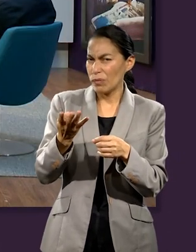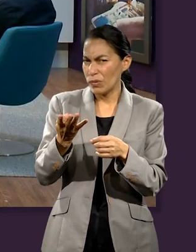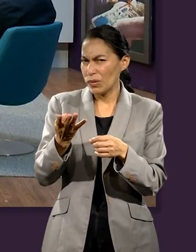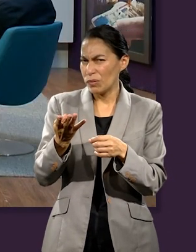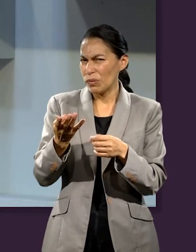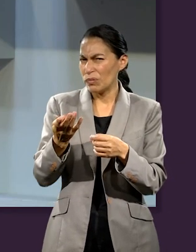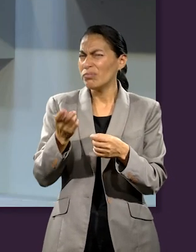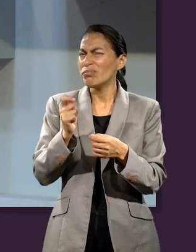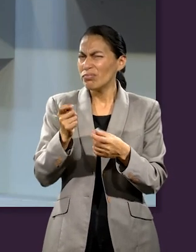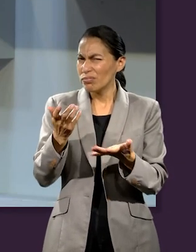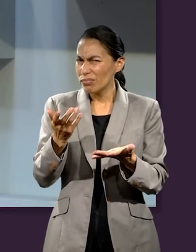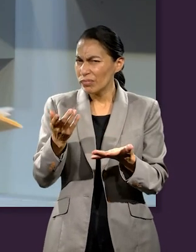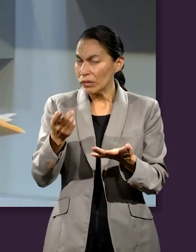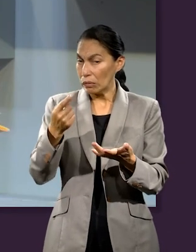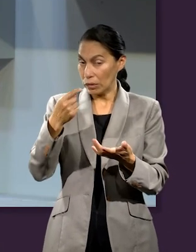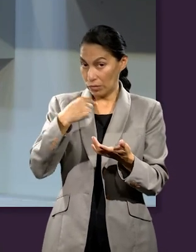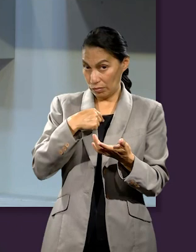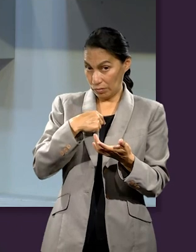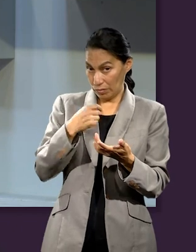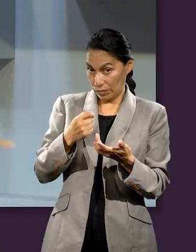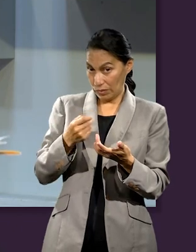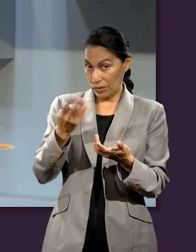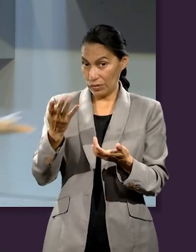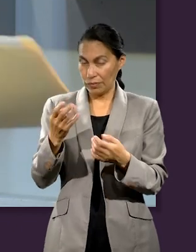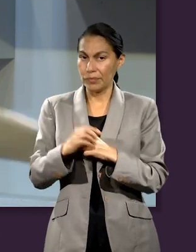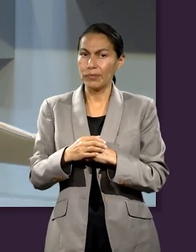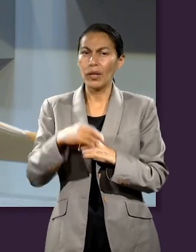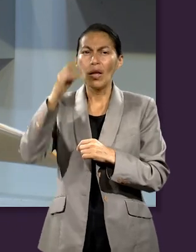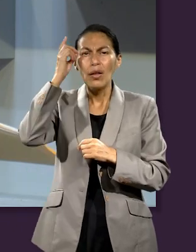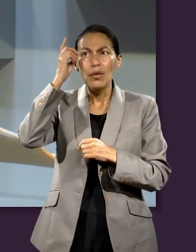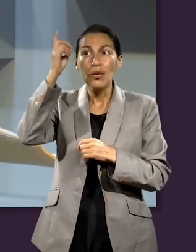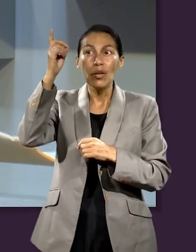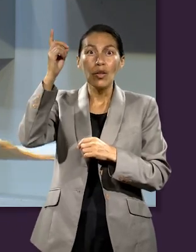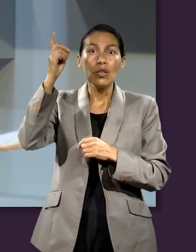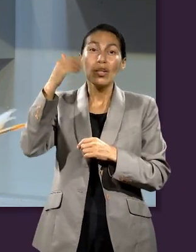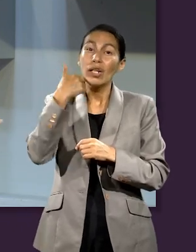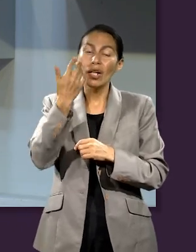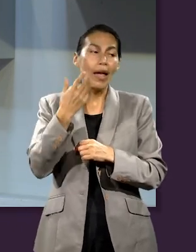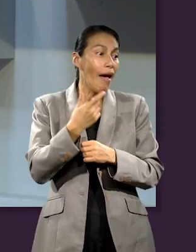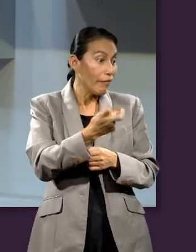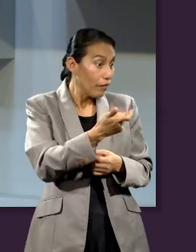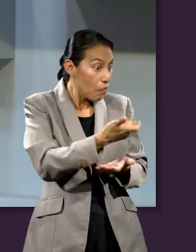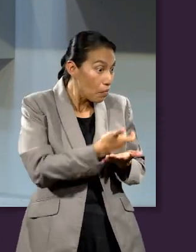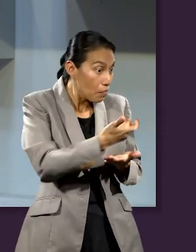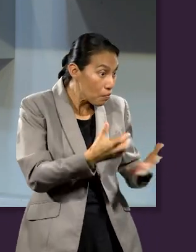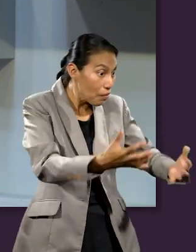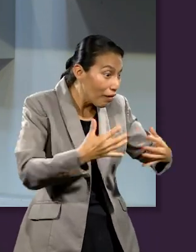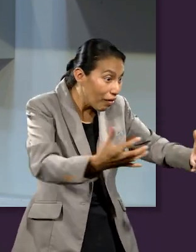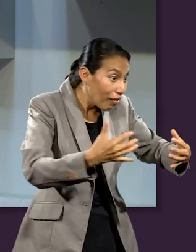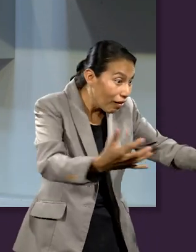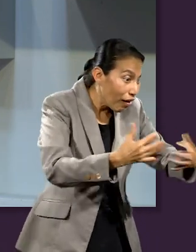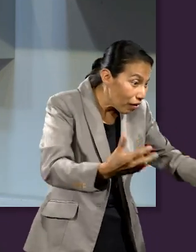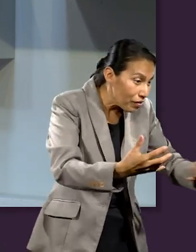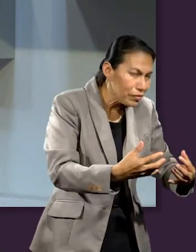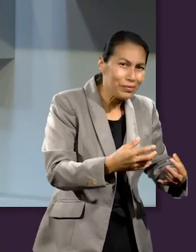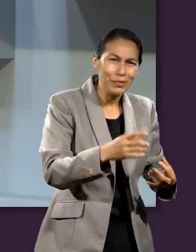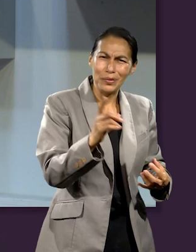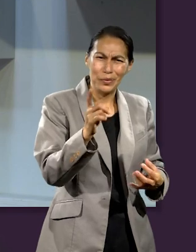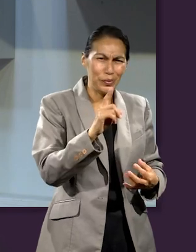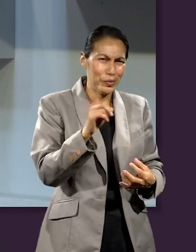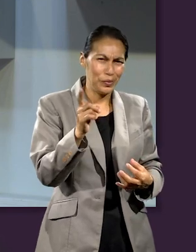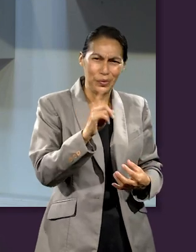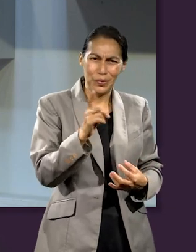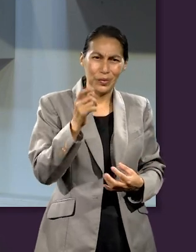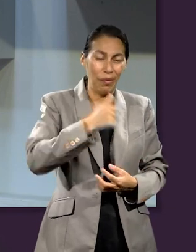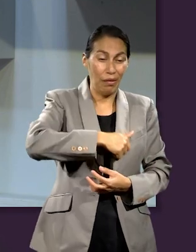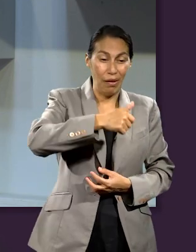mismos. Es decir, Dios no está interesado en dinero o en cosas, sino que la ofrenda representa mi nivel de